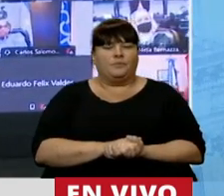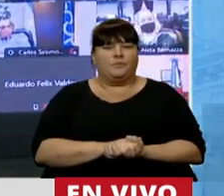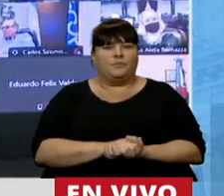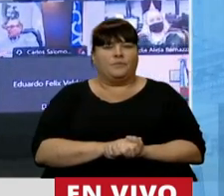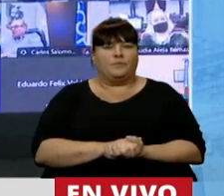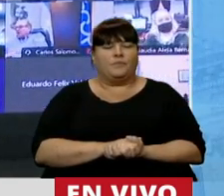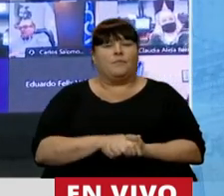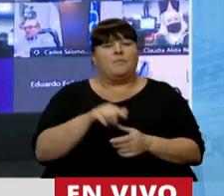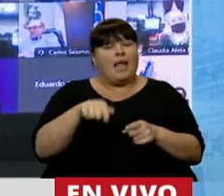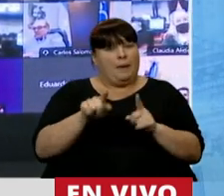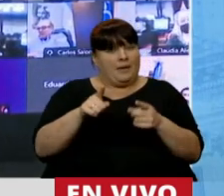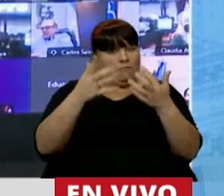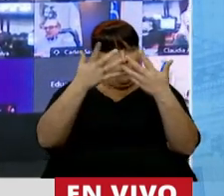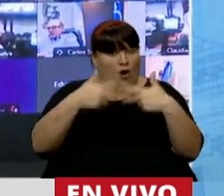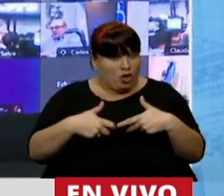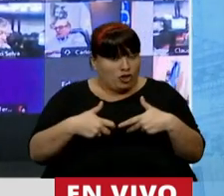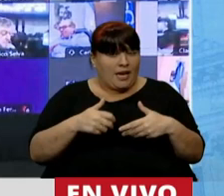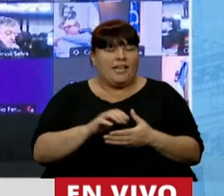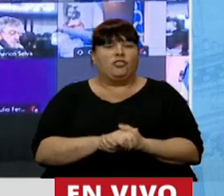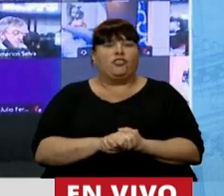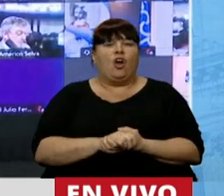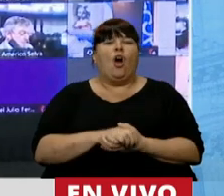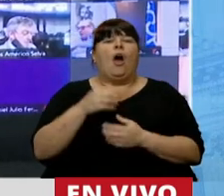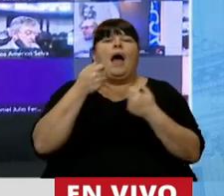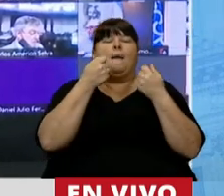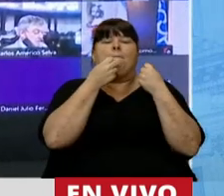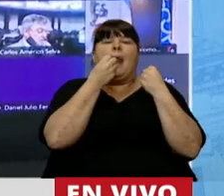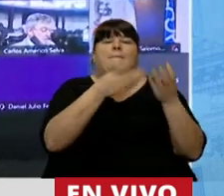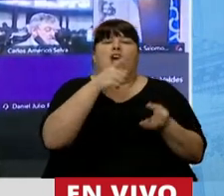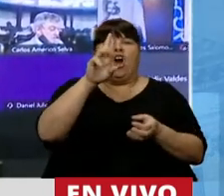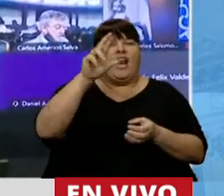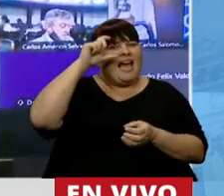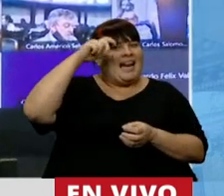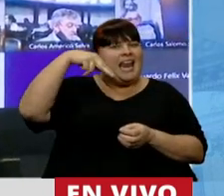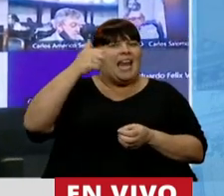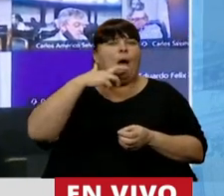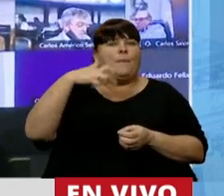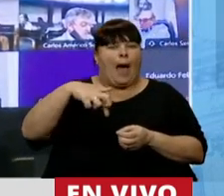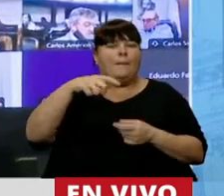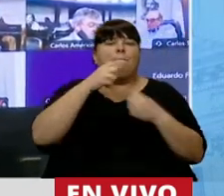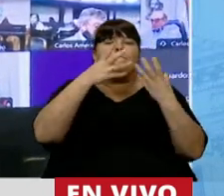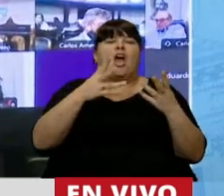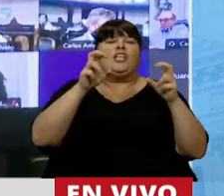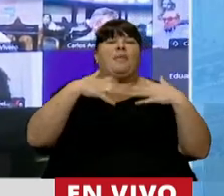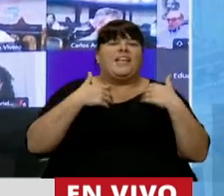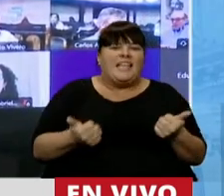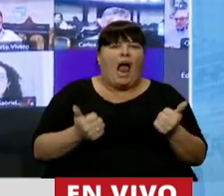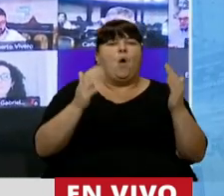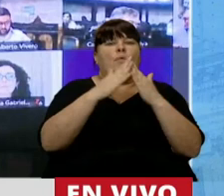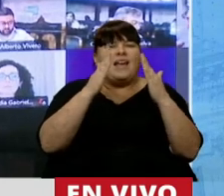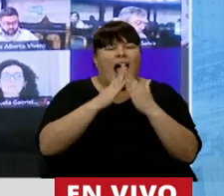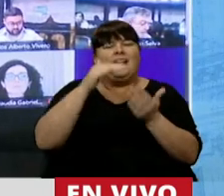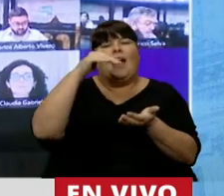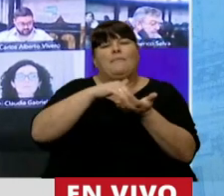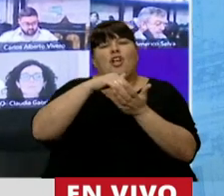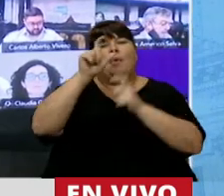Con este proyecto, fortaleciendo el RENAVAP, vamos a mejorar las condiciones de salud y habitacionales de